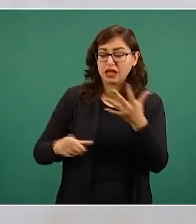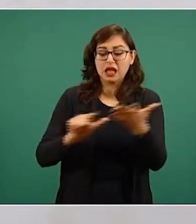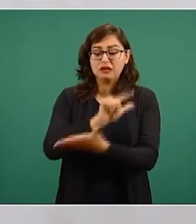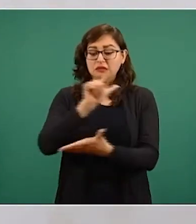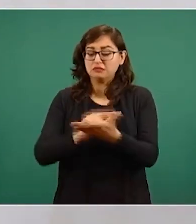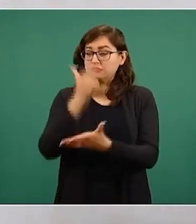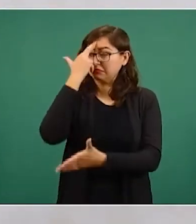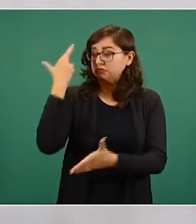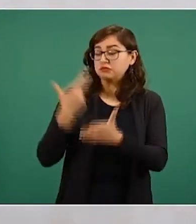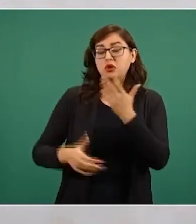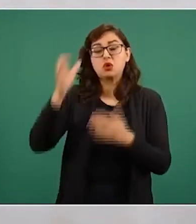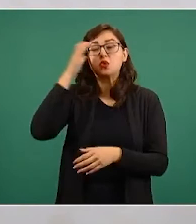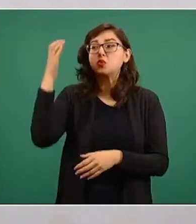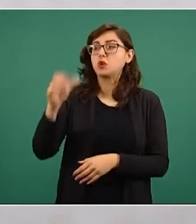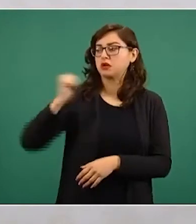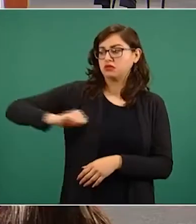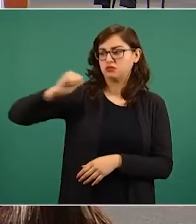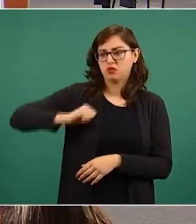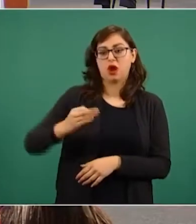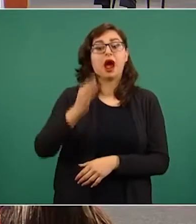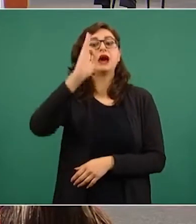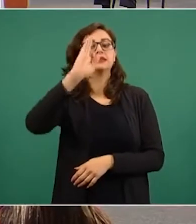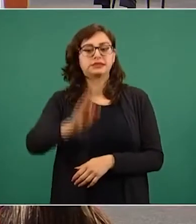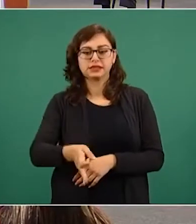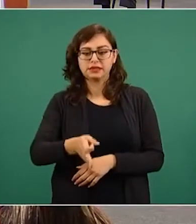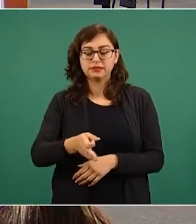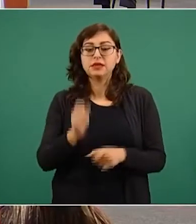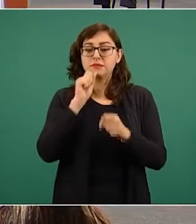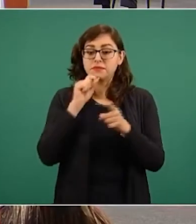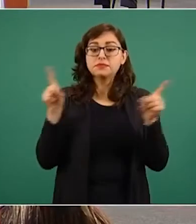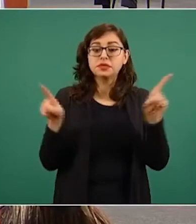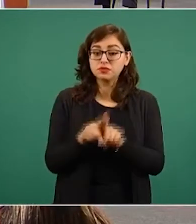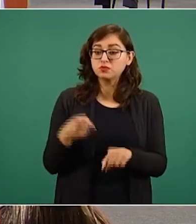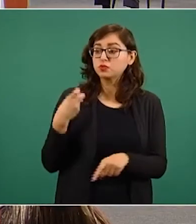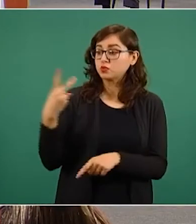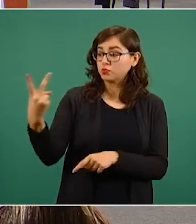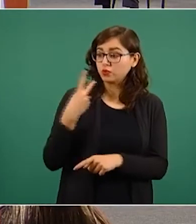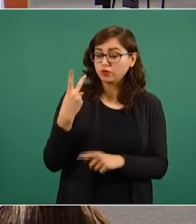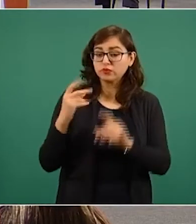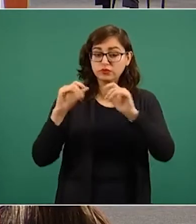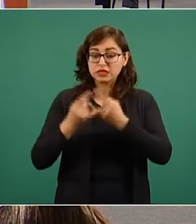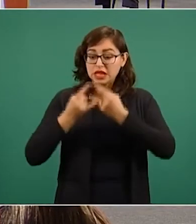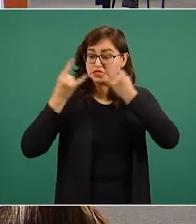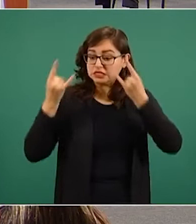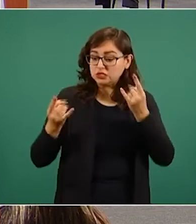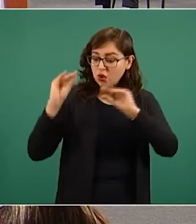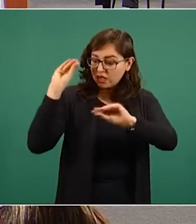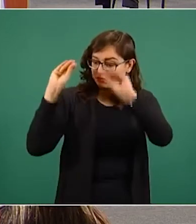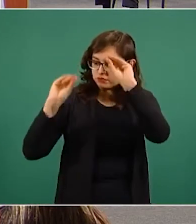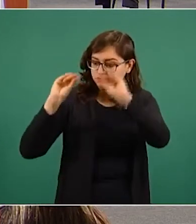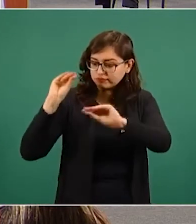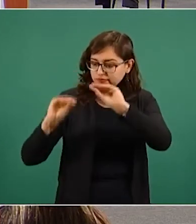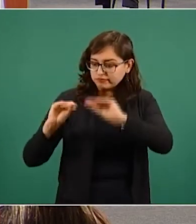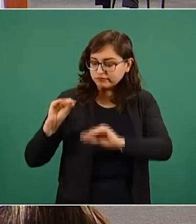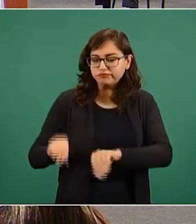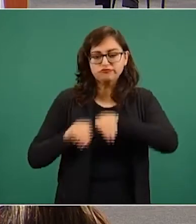causados y que ambos países se acuerden y redacten un relato compartido, público y